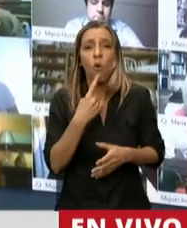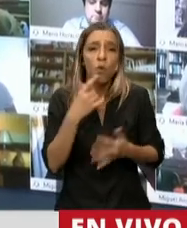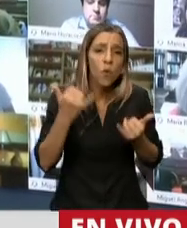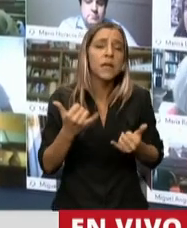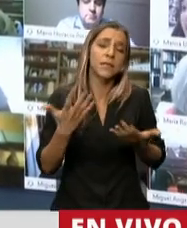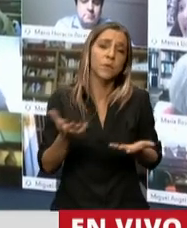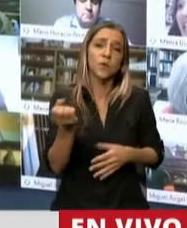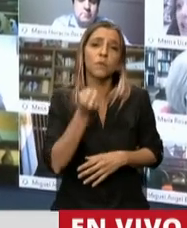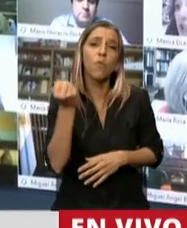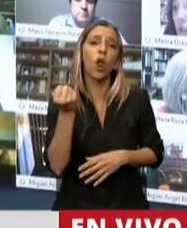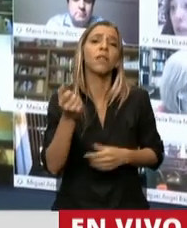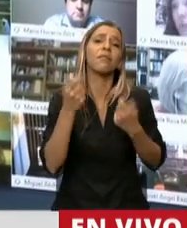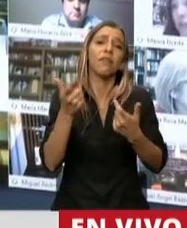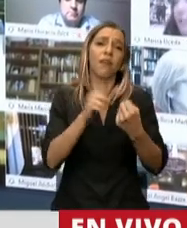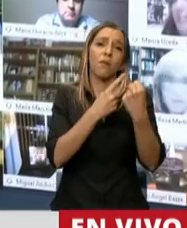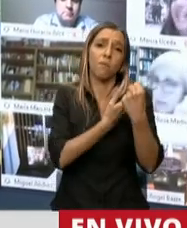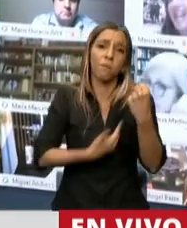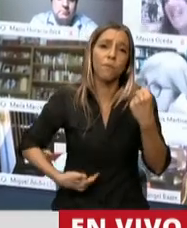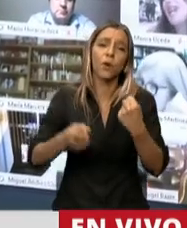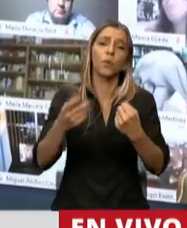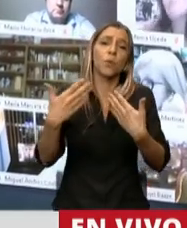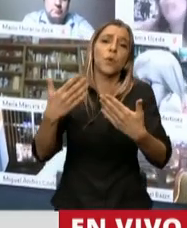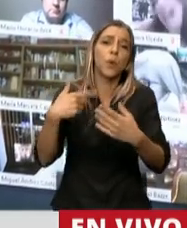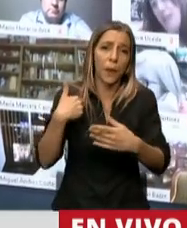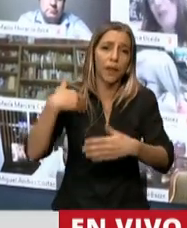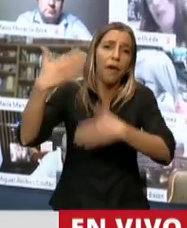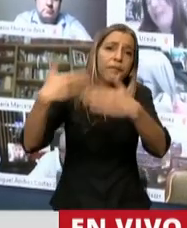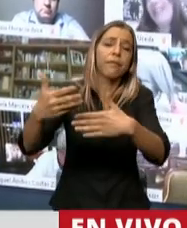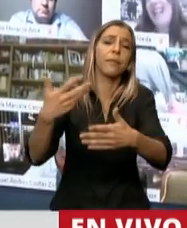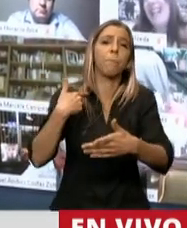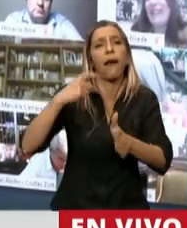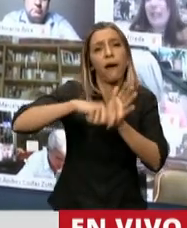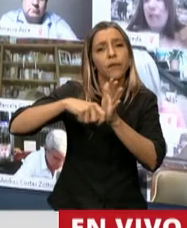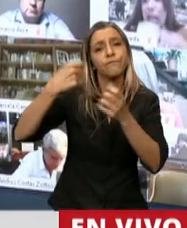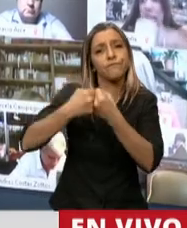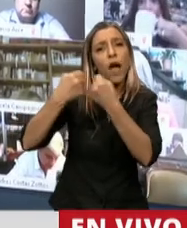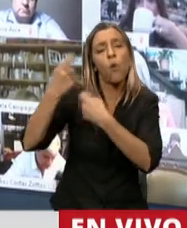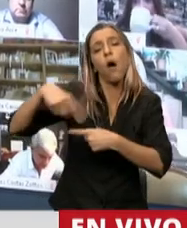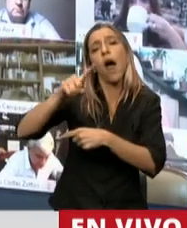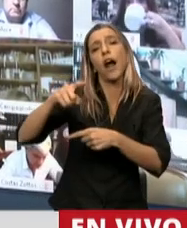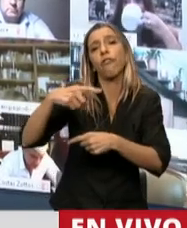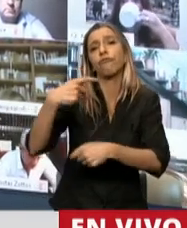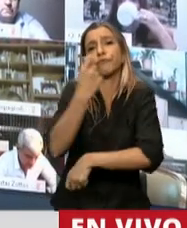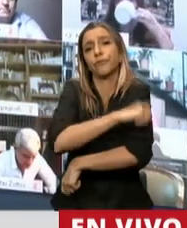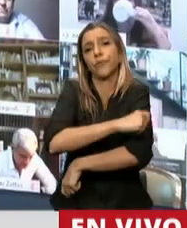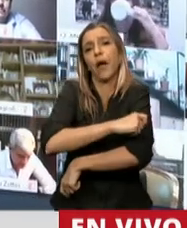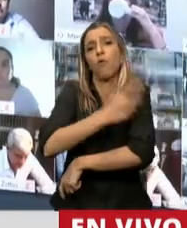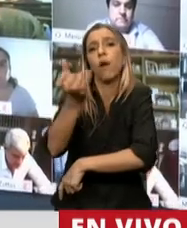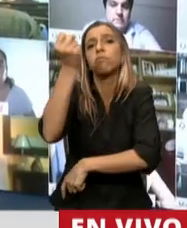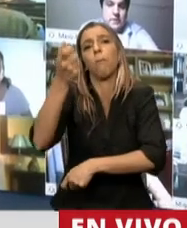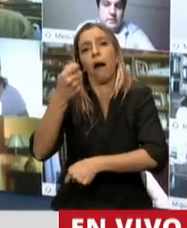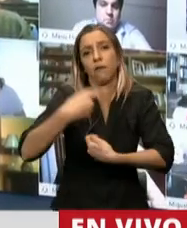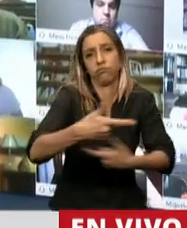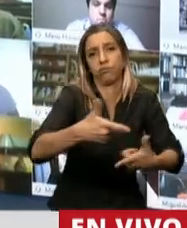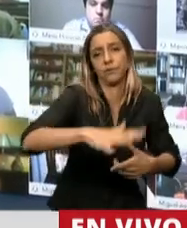poder brindarle al Poder Ejecutivo y a partir de él, a la población en general, la posibilidad de una vacuna. No hay